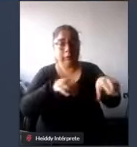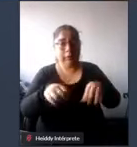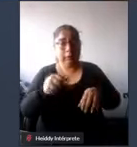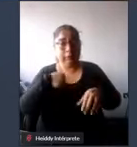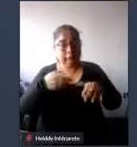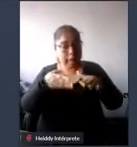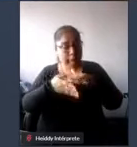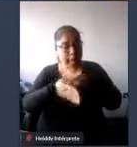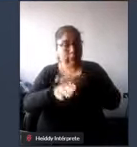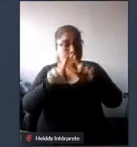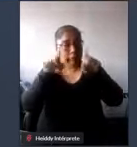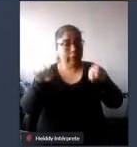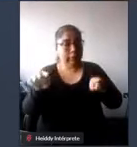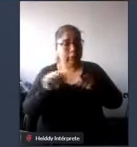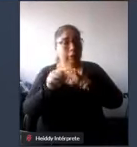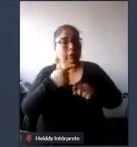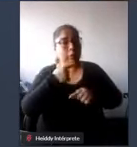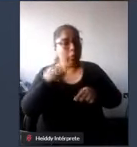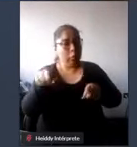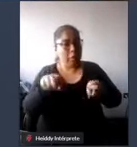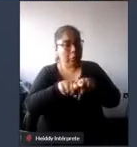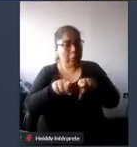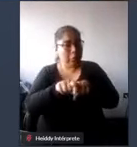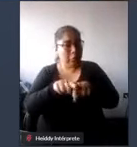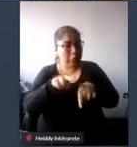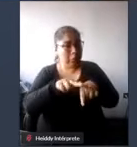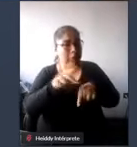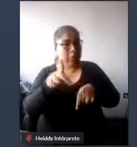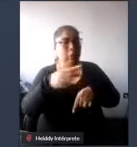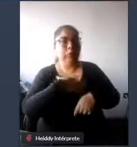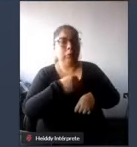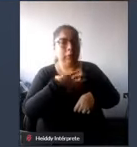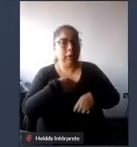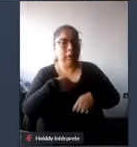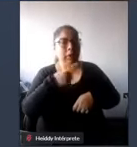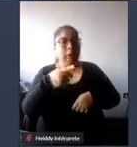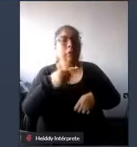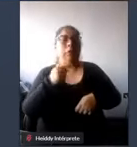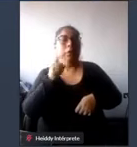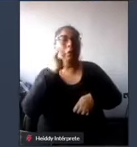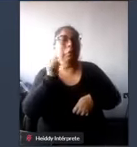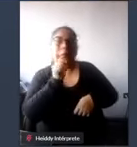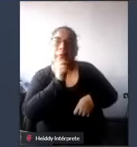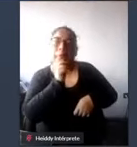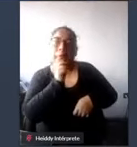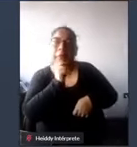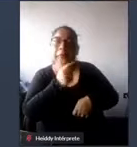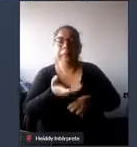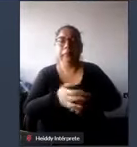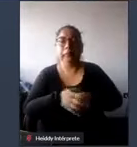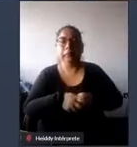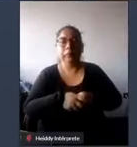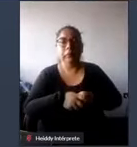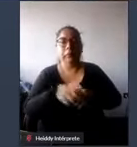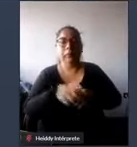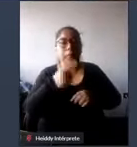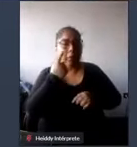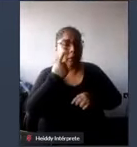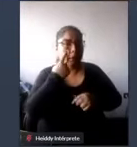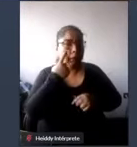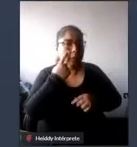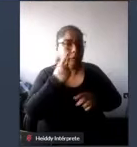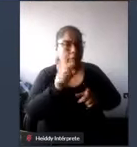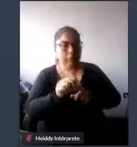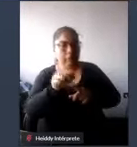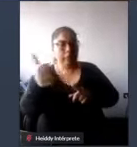margen que se considera común de acuerdo con su edad y con su sexo y se encuentran identificadas en las siguientes